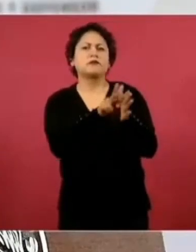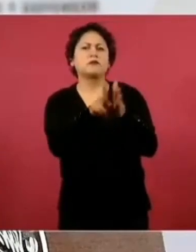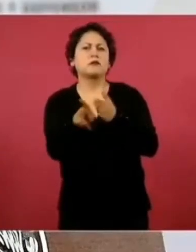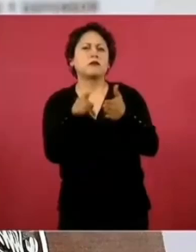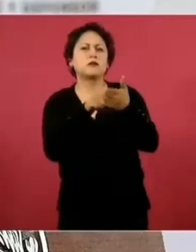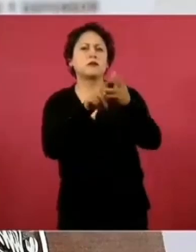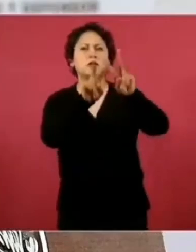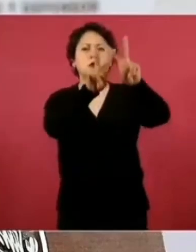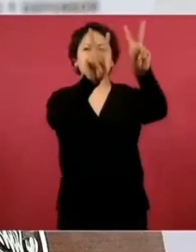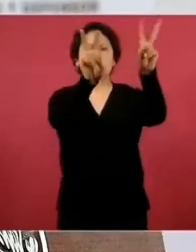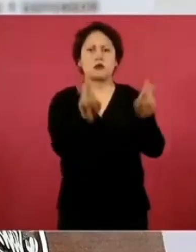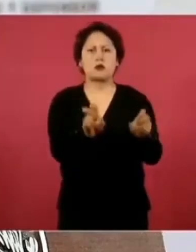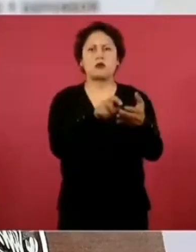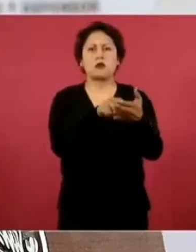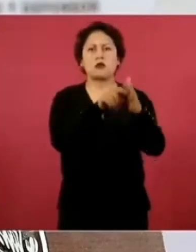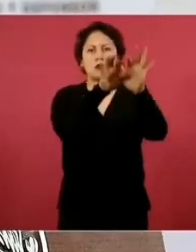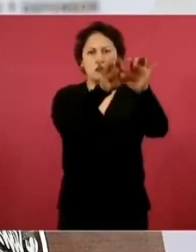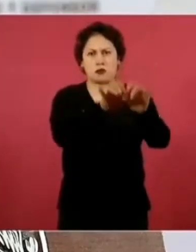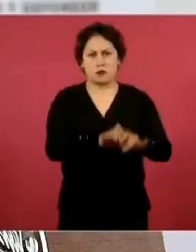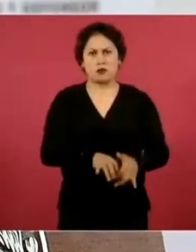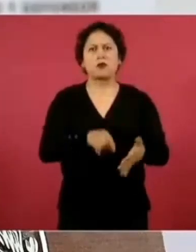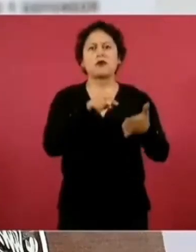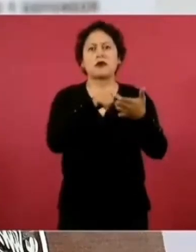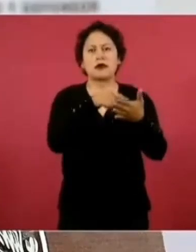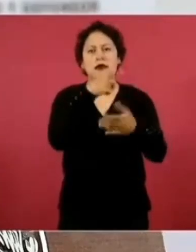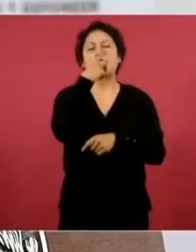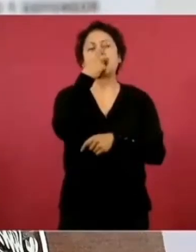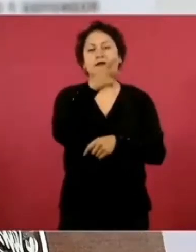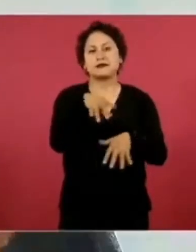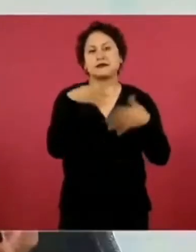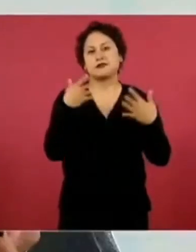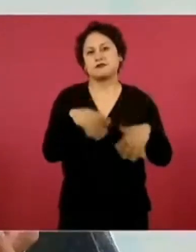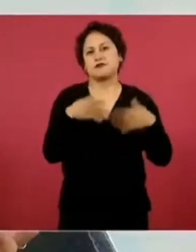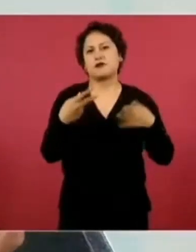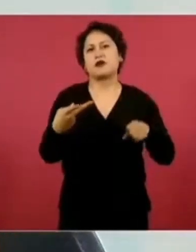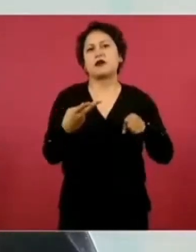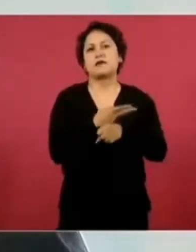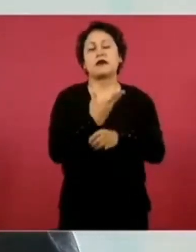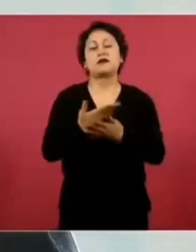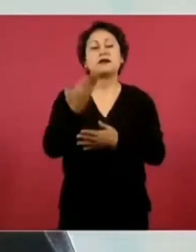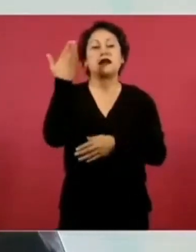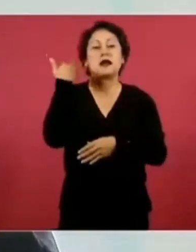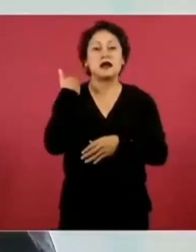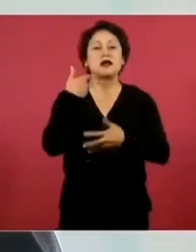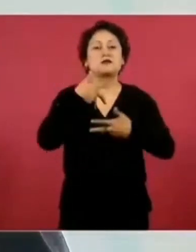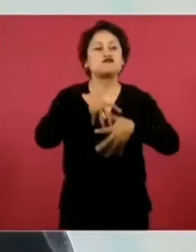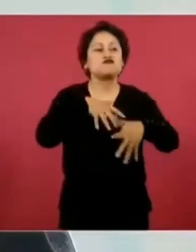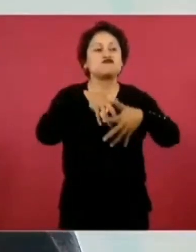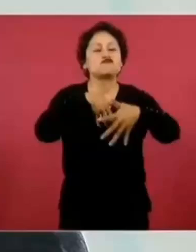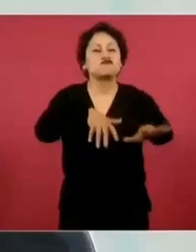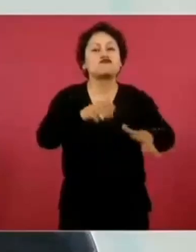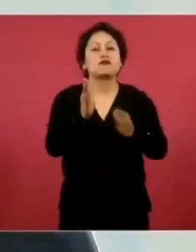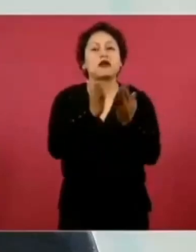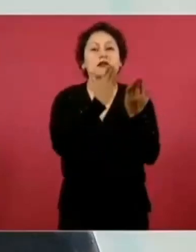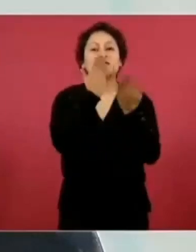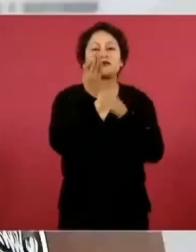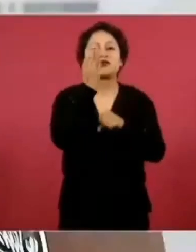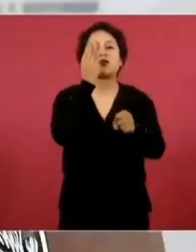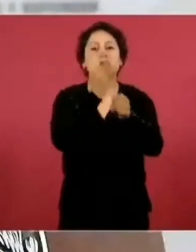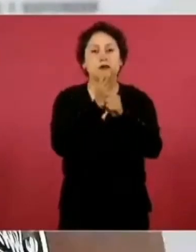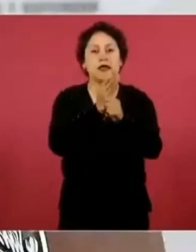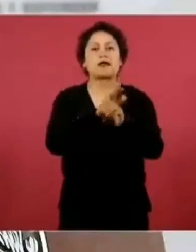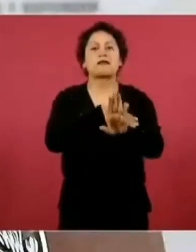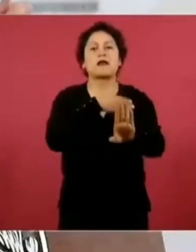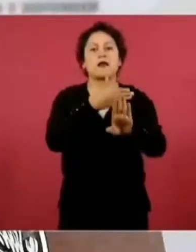dedicado al éxito arrollador de la movilización de estudiantes contra la reforma judicial, que más bien eran unos